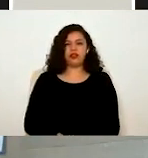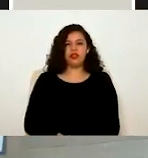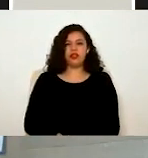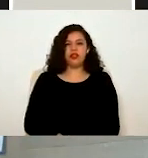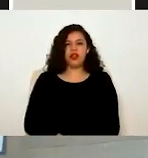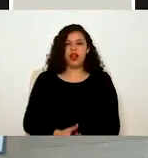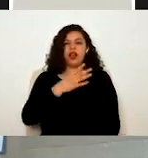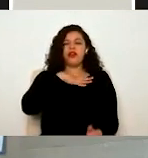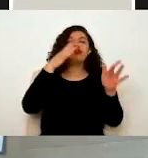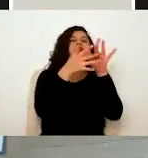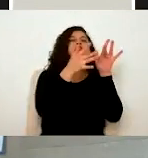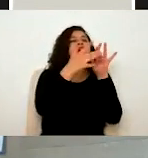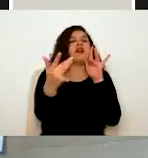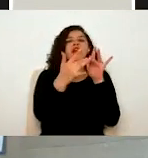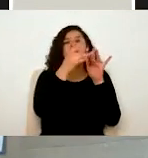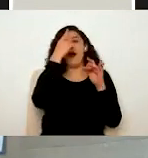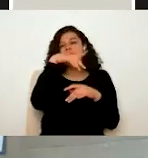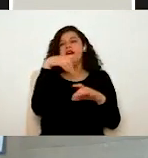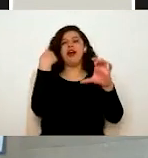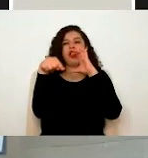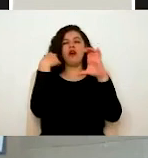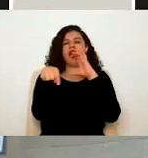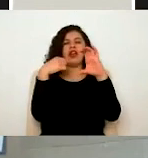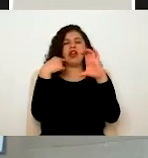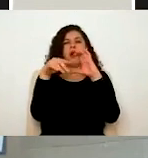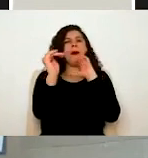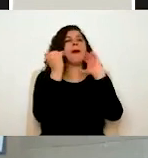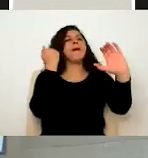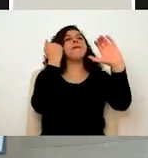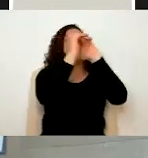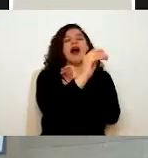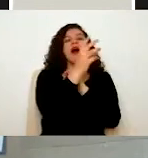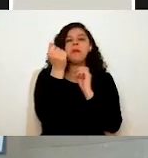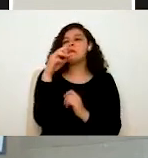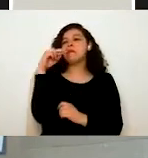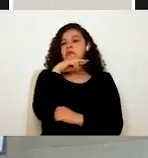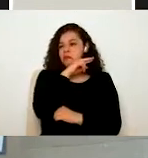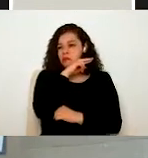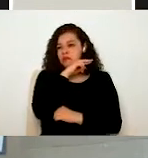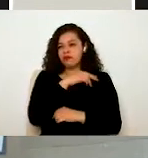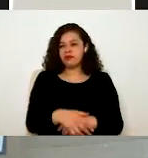directo para enviar un correo electrónico a la mesa.